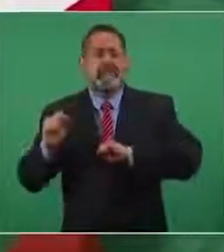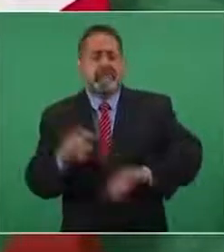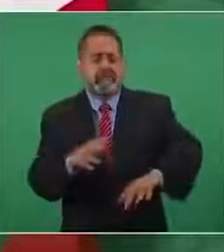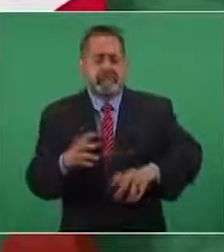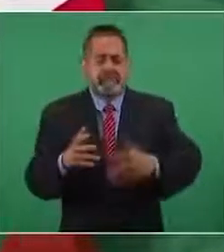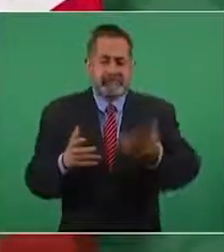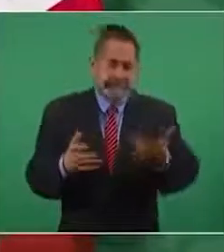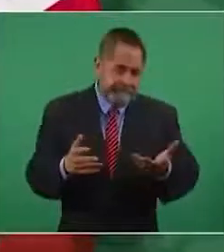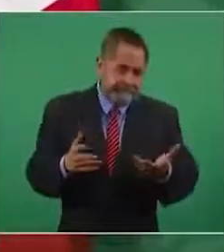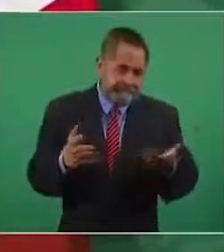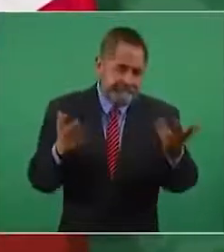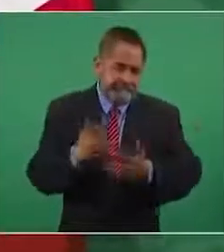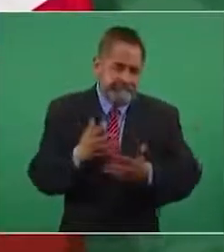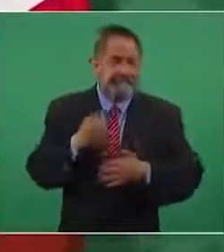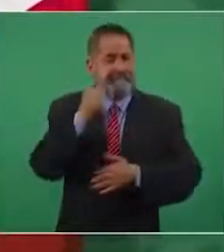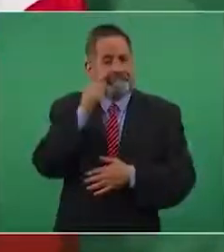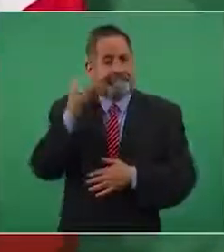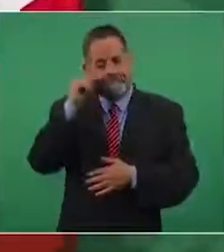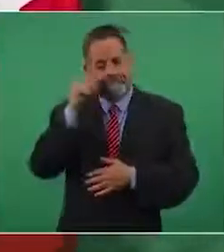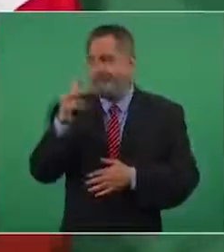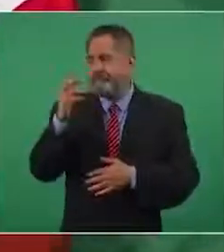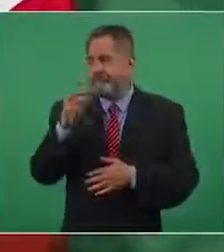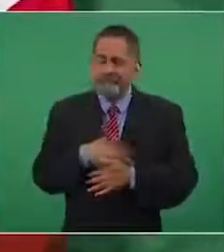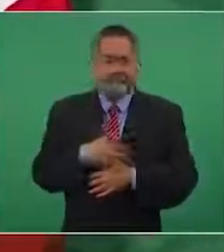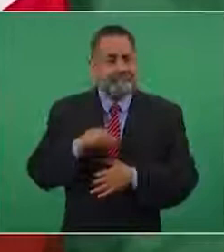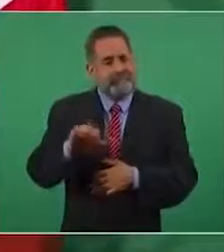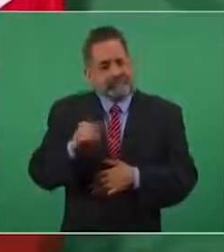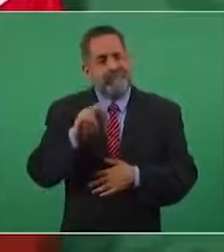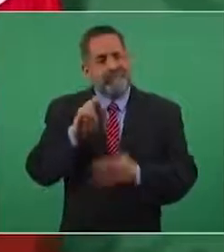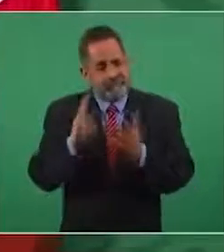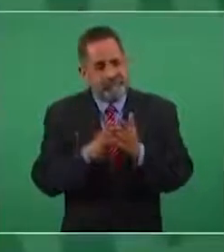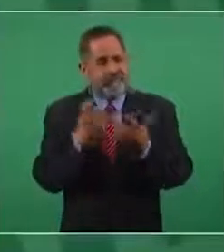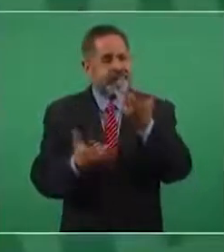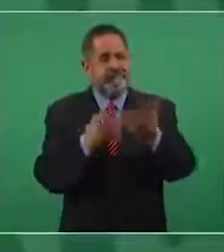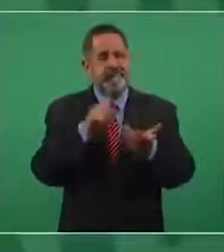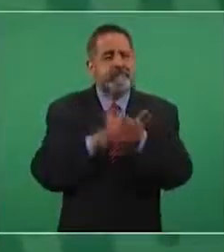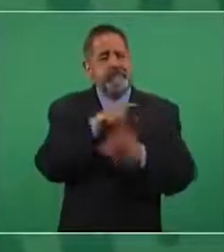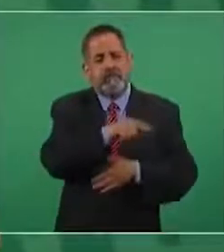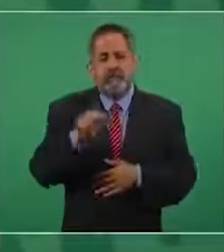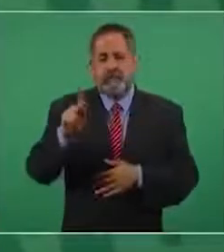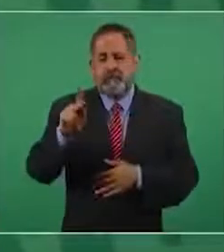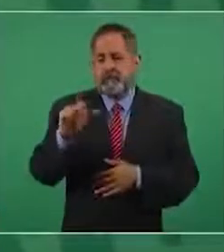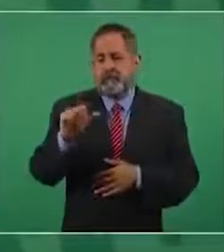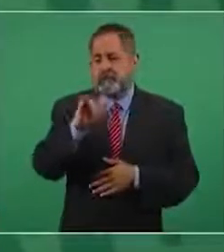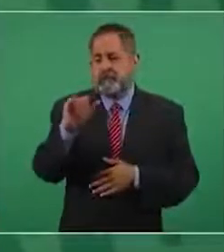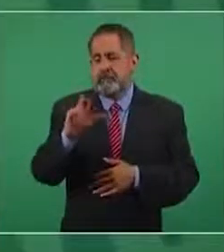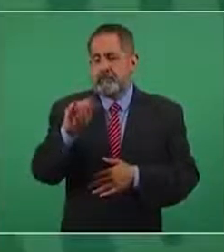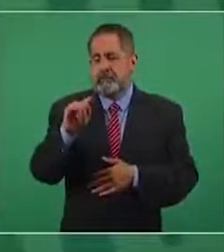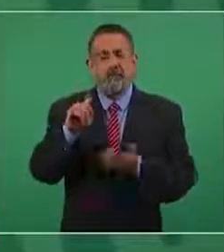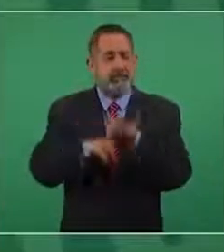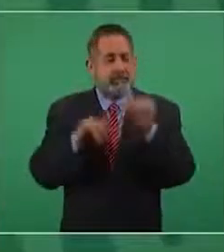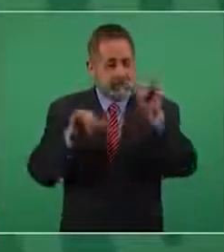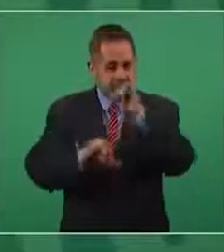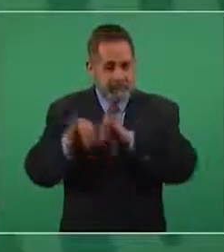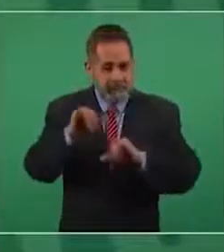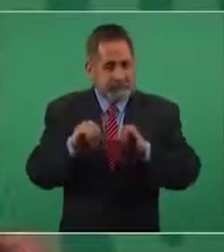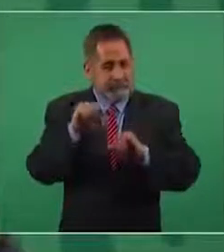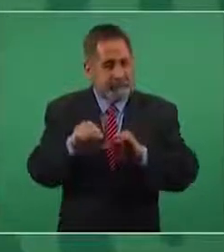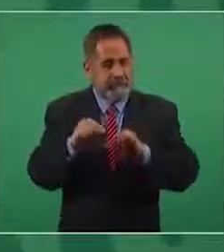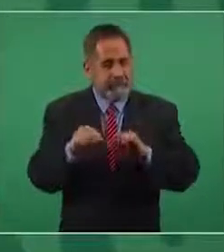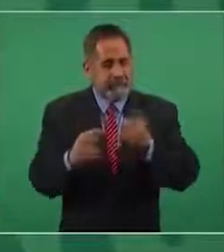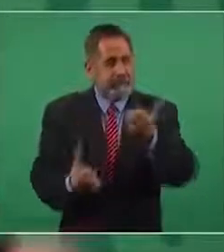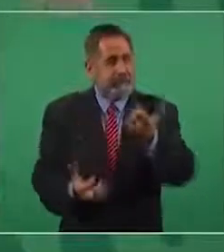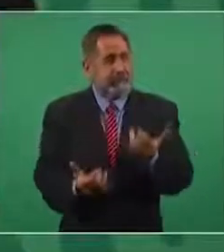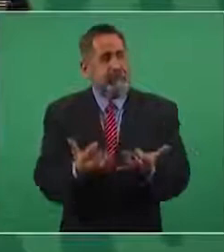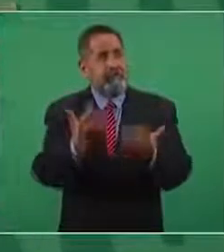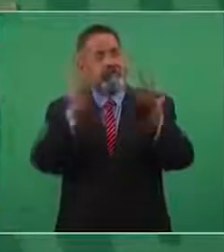de nuevo otro incendio en Pajaritos, en el complejo petroquímico, y ahí